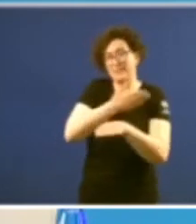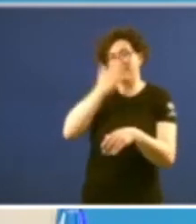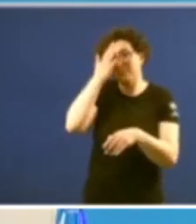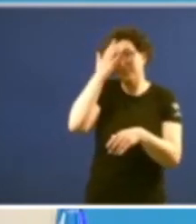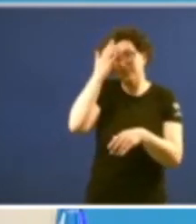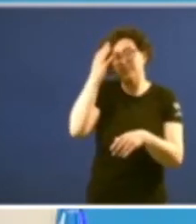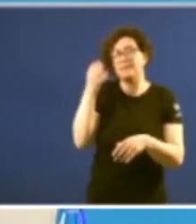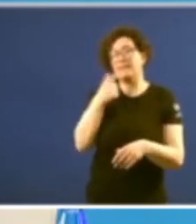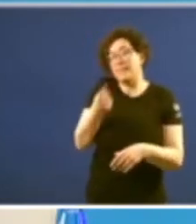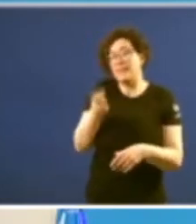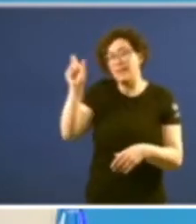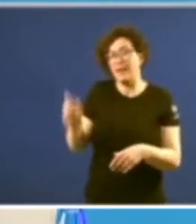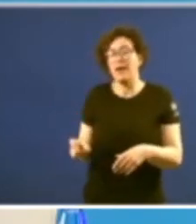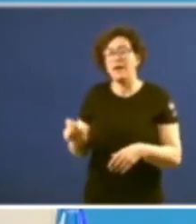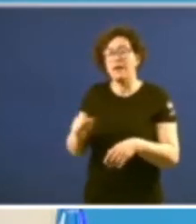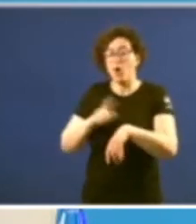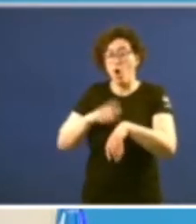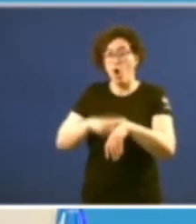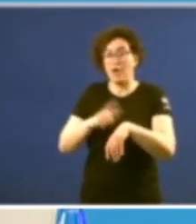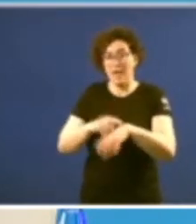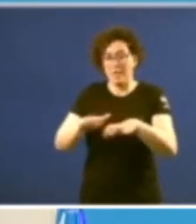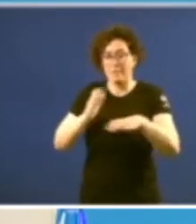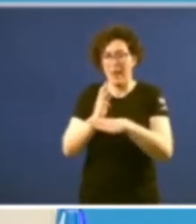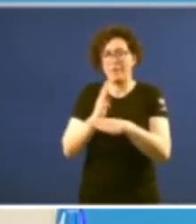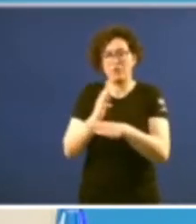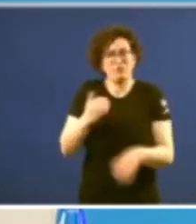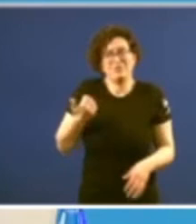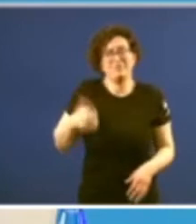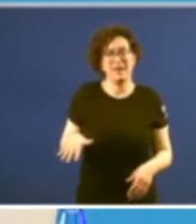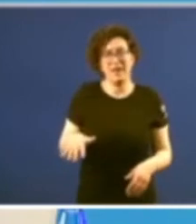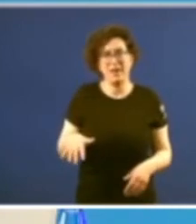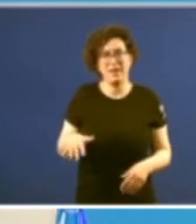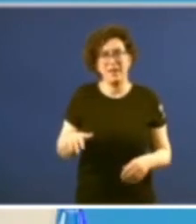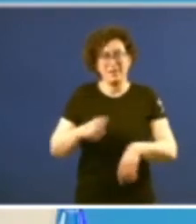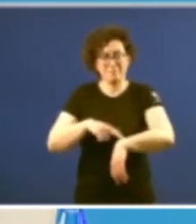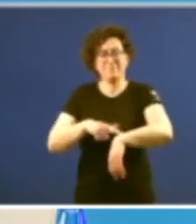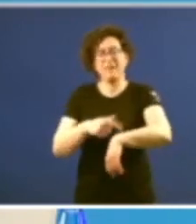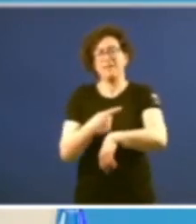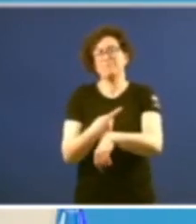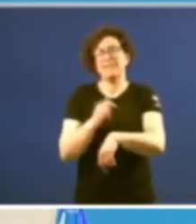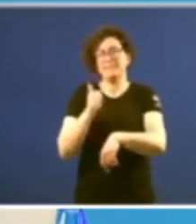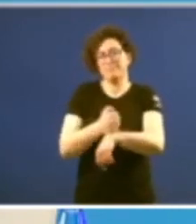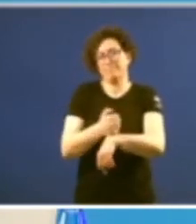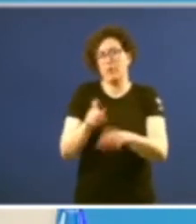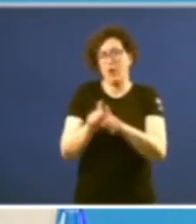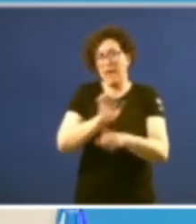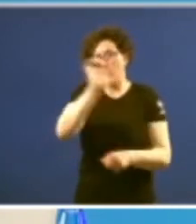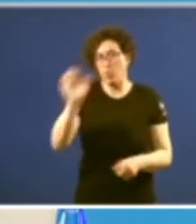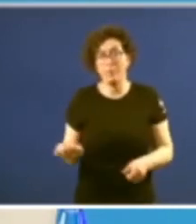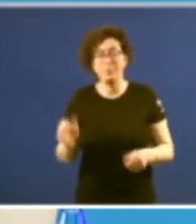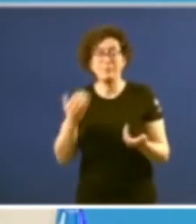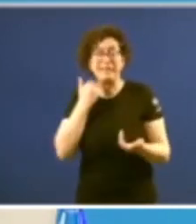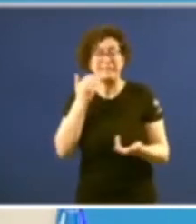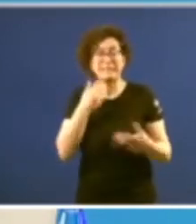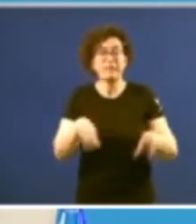Dubergue de que la hora de los parlamentos suena ya en este momento en el reloj de Europa y para finalizar pues